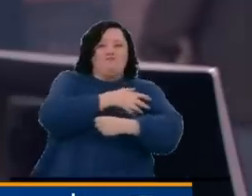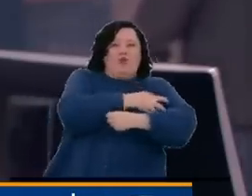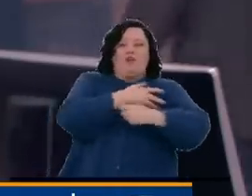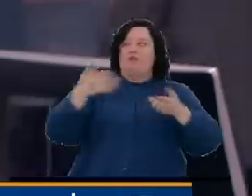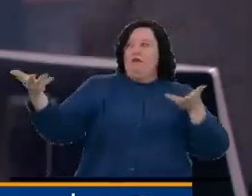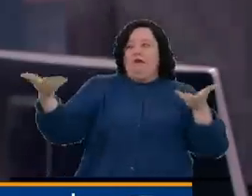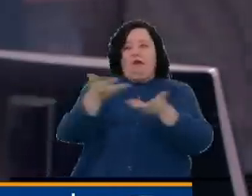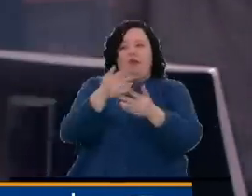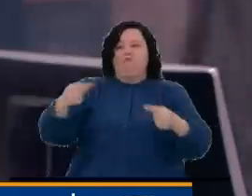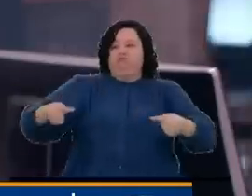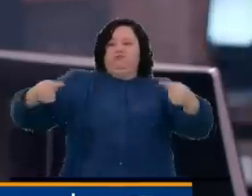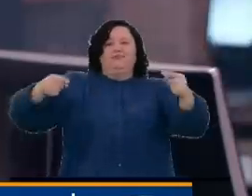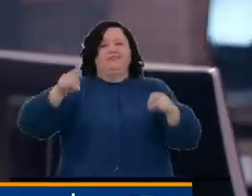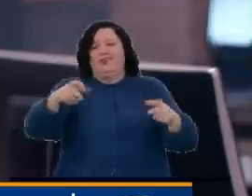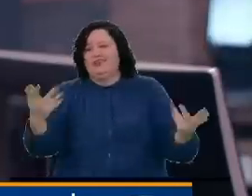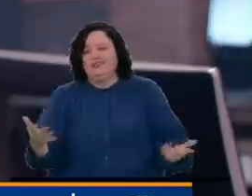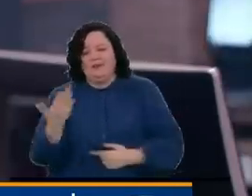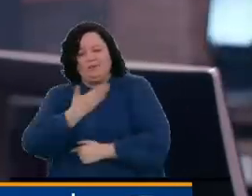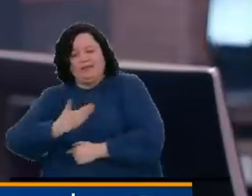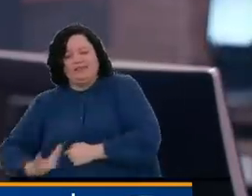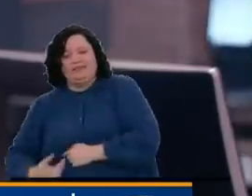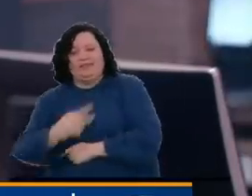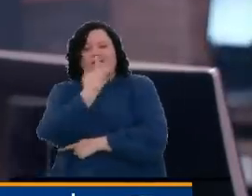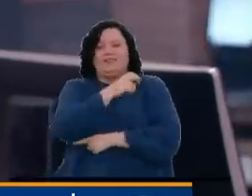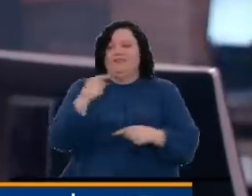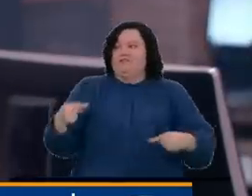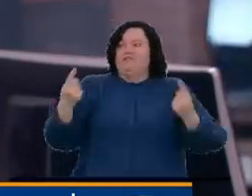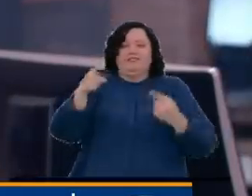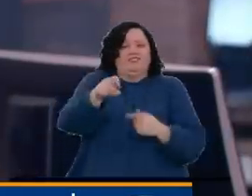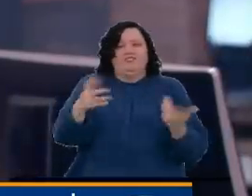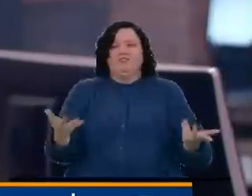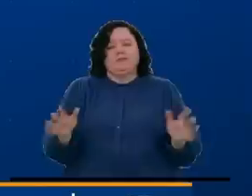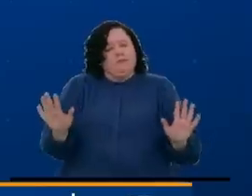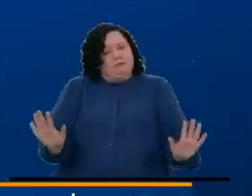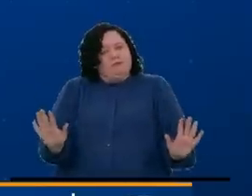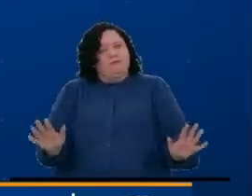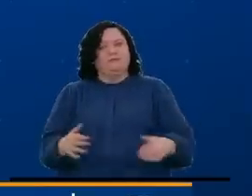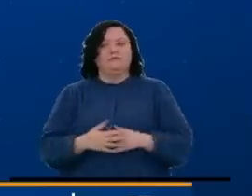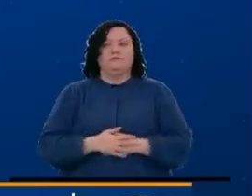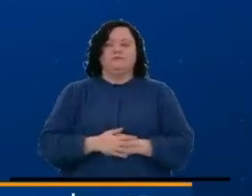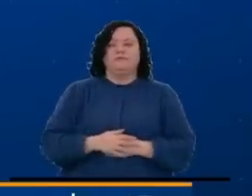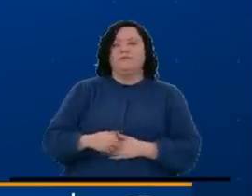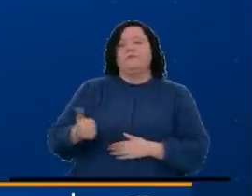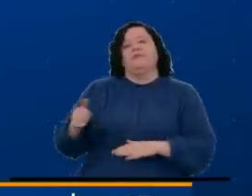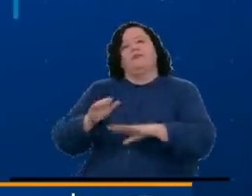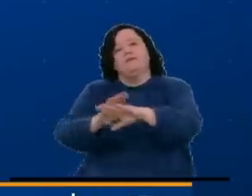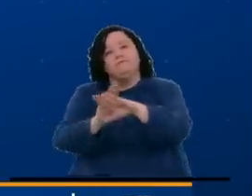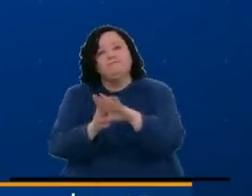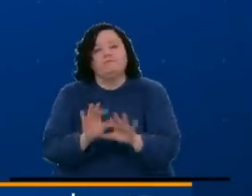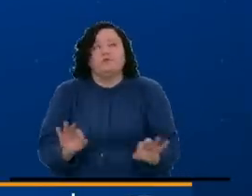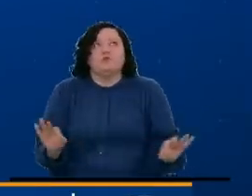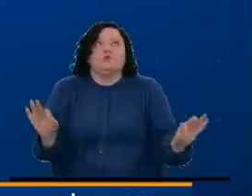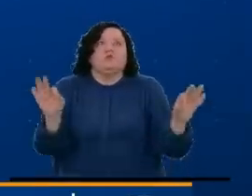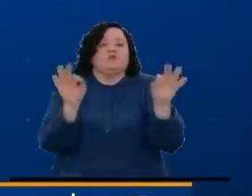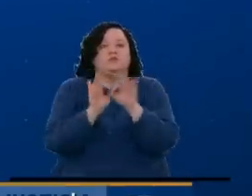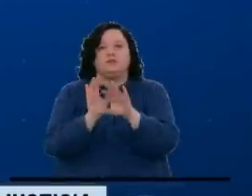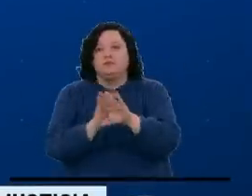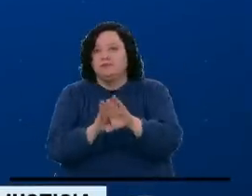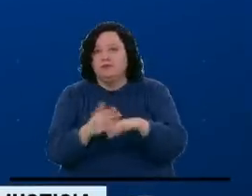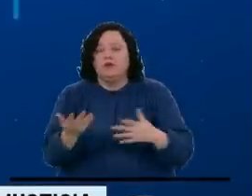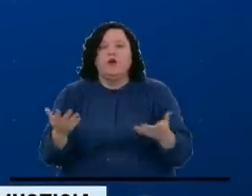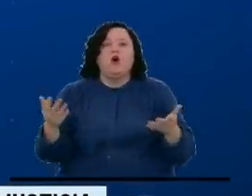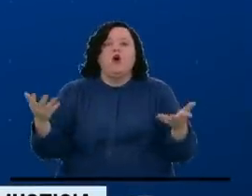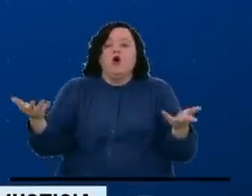confrontaciones innecesarias entre el presidente Petro y el fiscal Barbosa. El llamado fundamental es entonces a esa